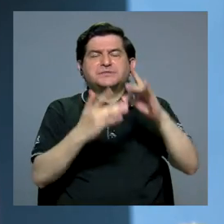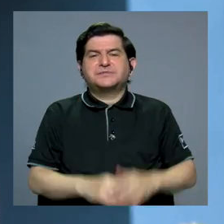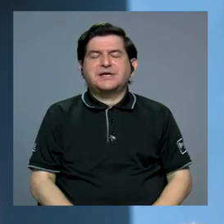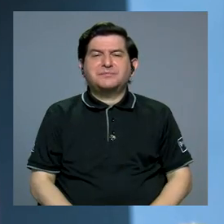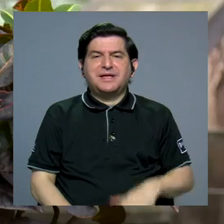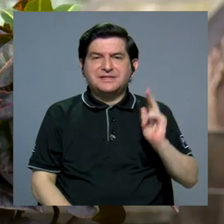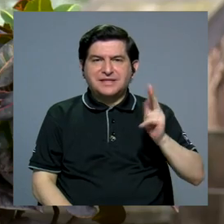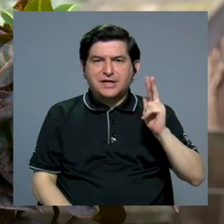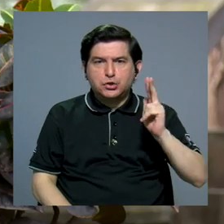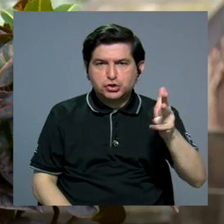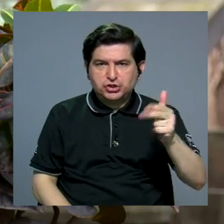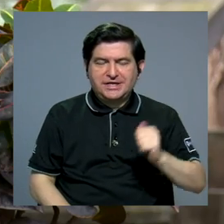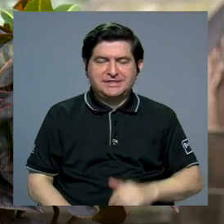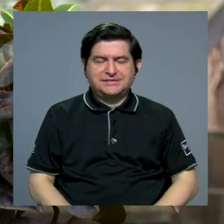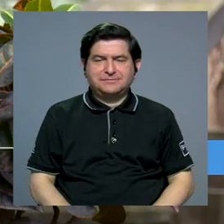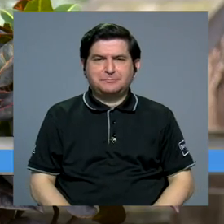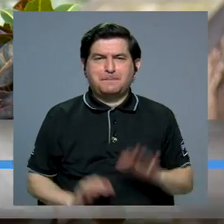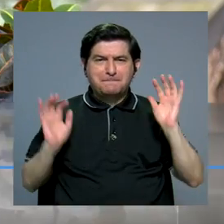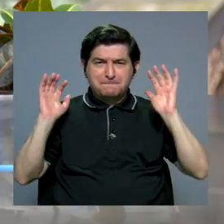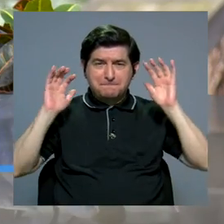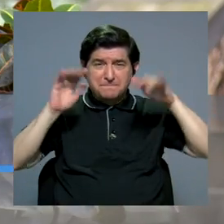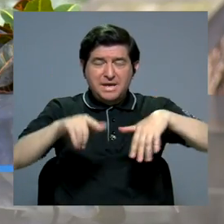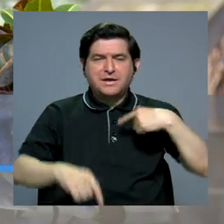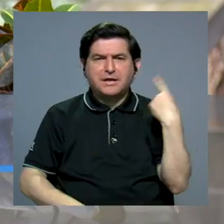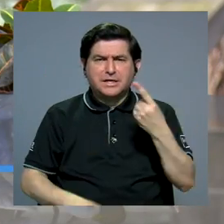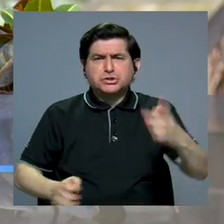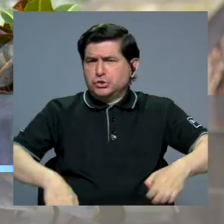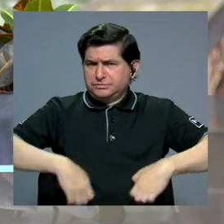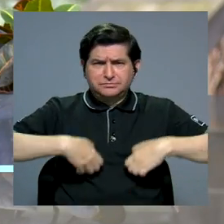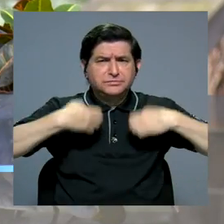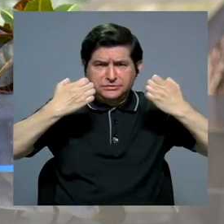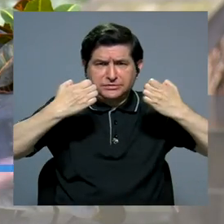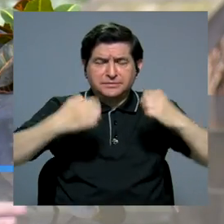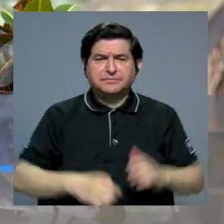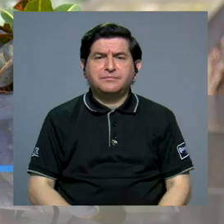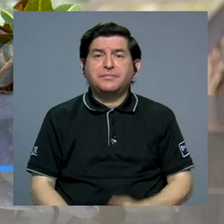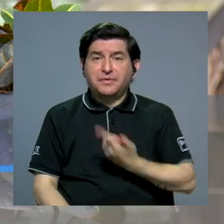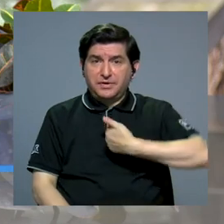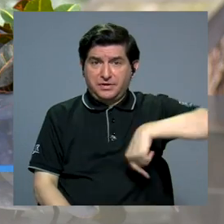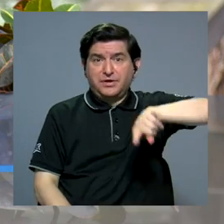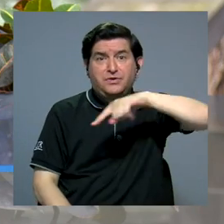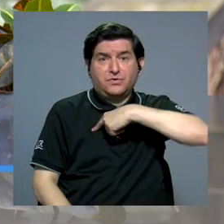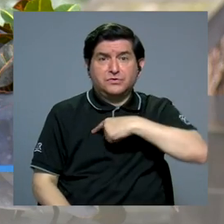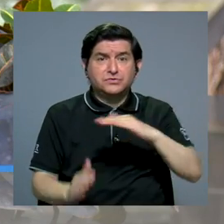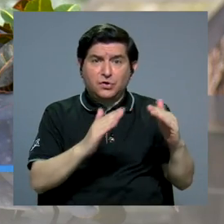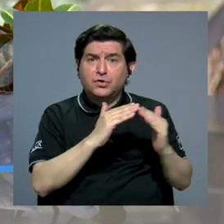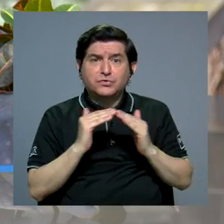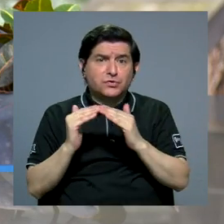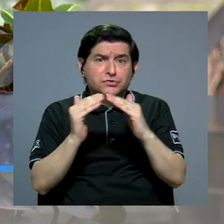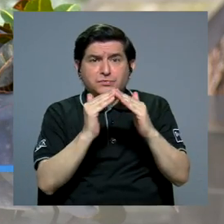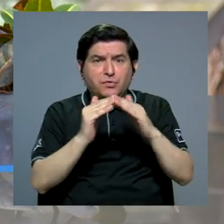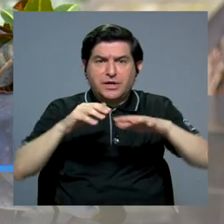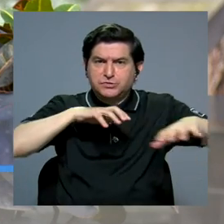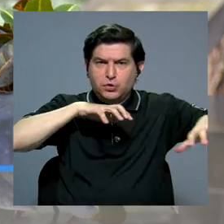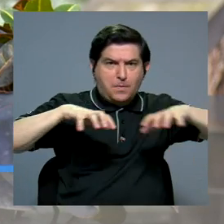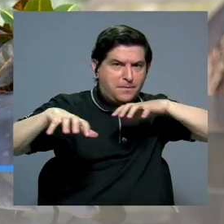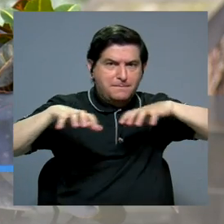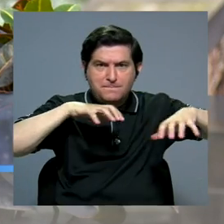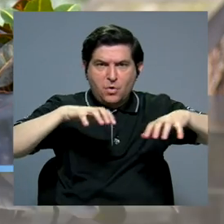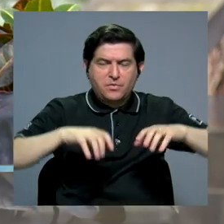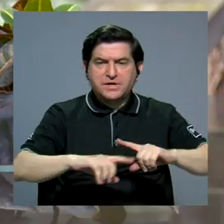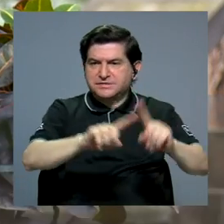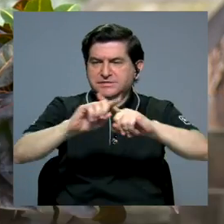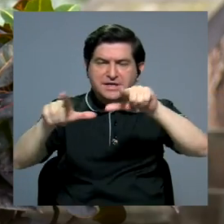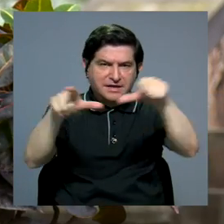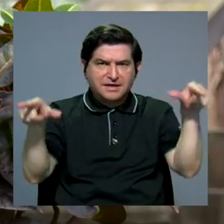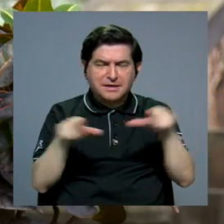en los chiles, en Tablillas. La migración siempre ha existido, somos población que se mueve de un lado